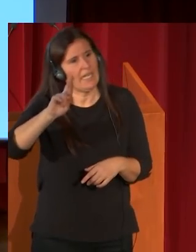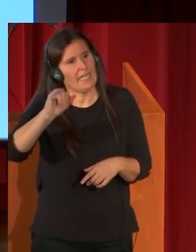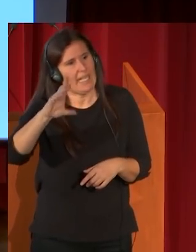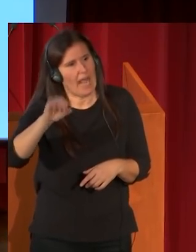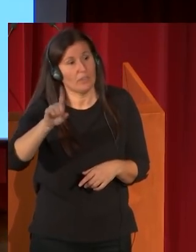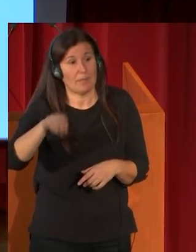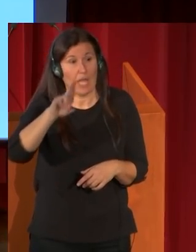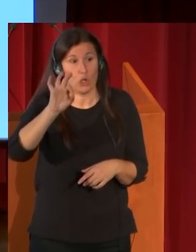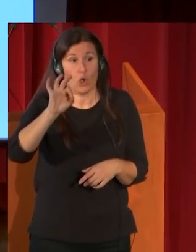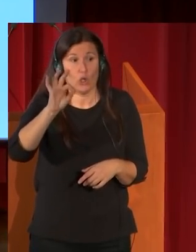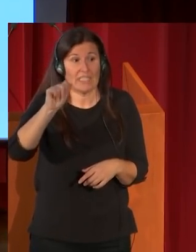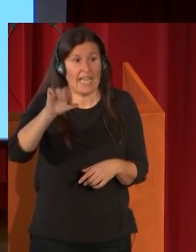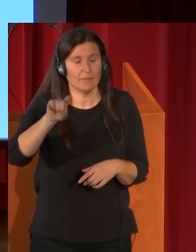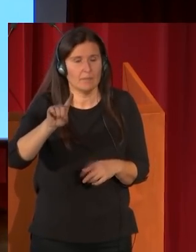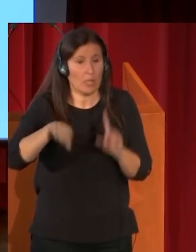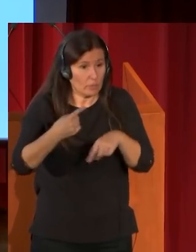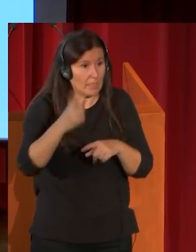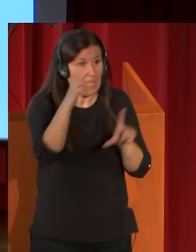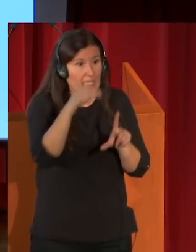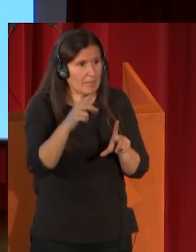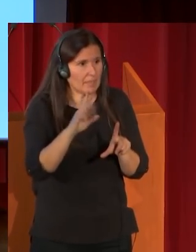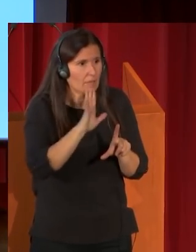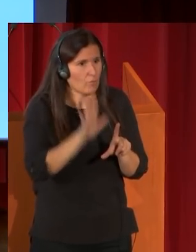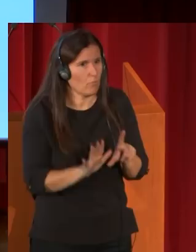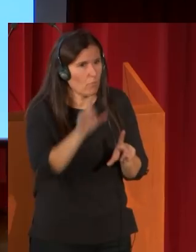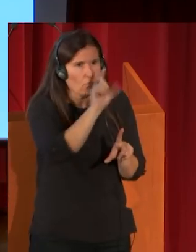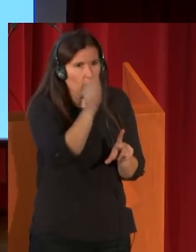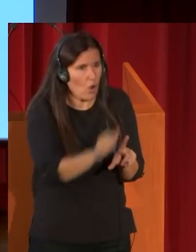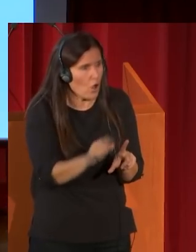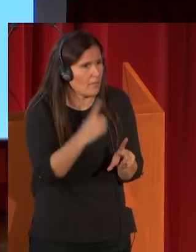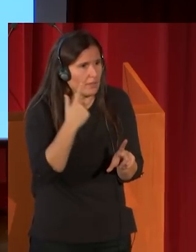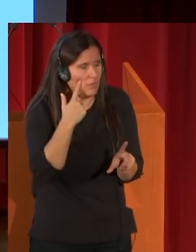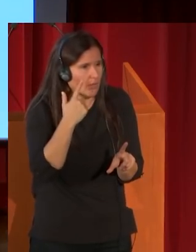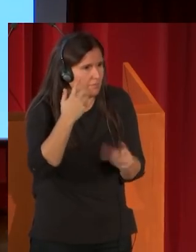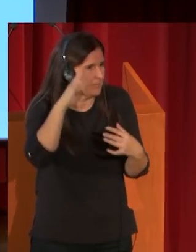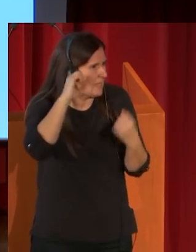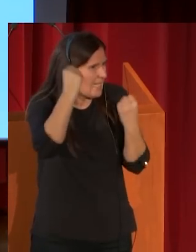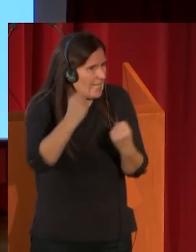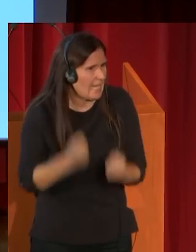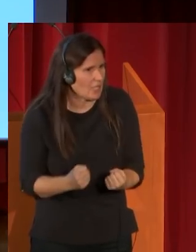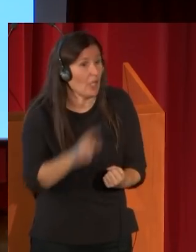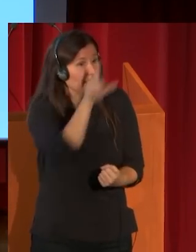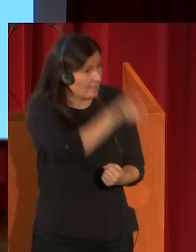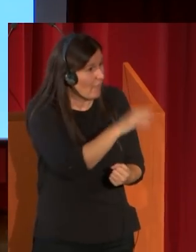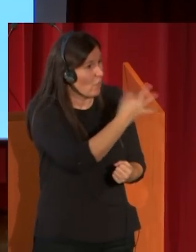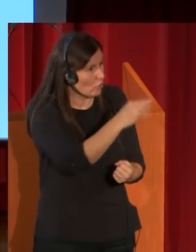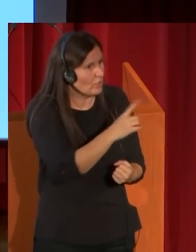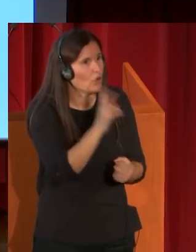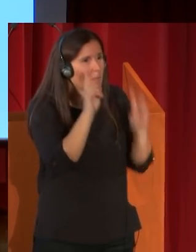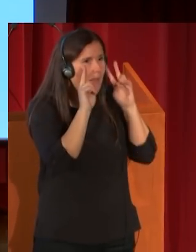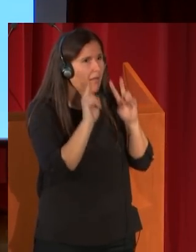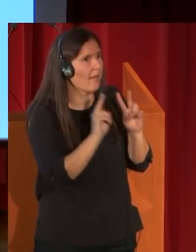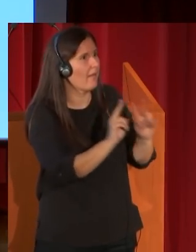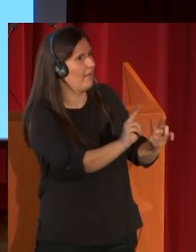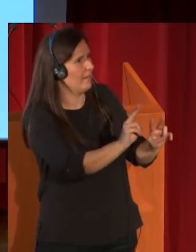pero al que pinta como un verdadero genio es a Fortuny con esa mirada hacia lo lejos. También Rosales se da cuenta de su